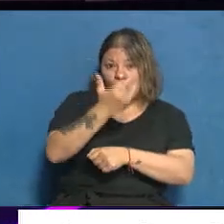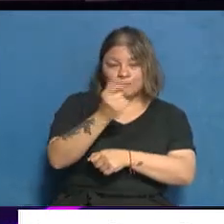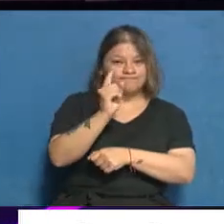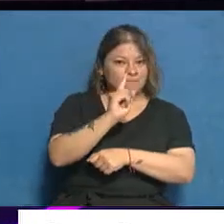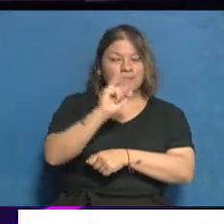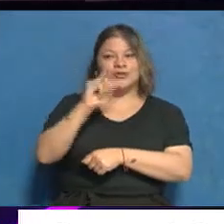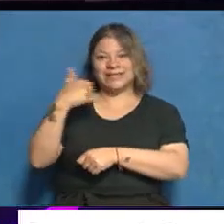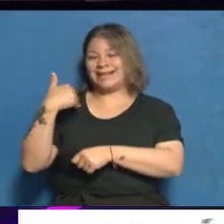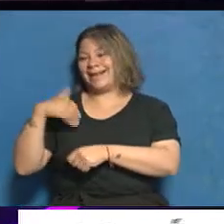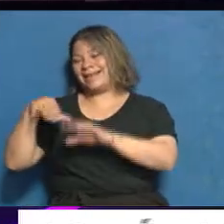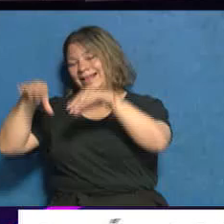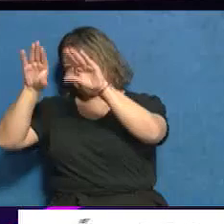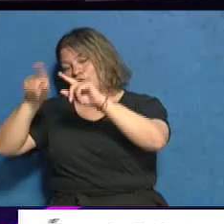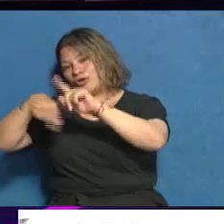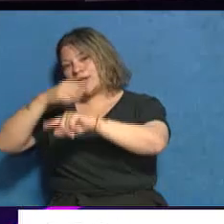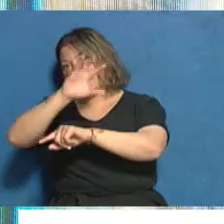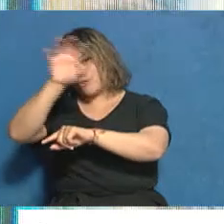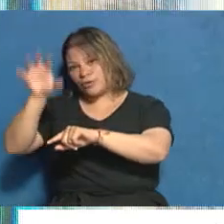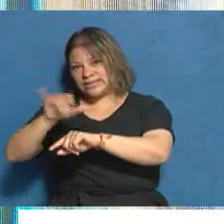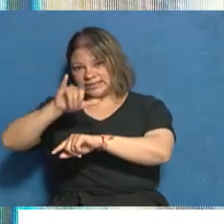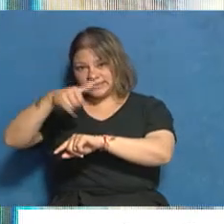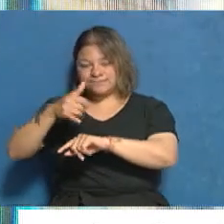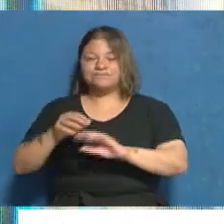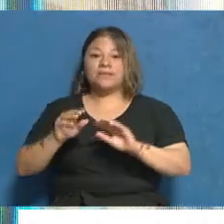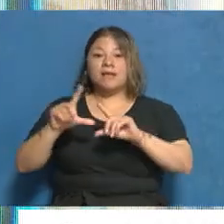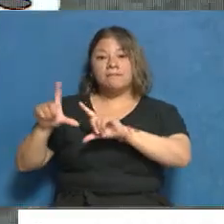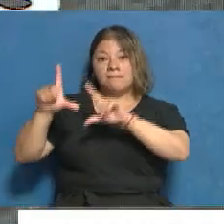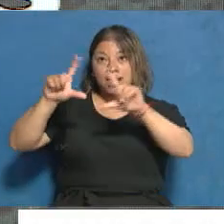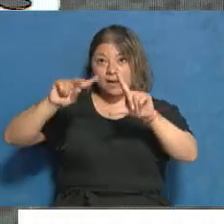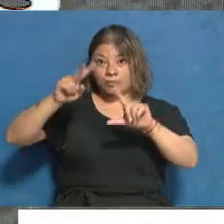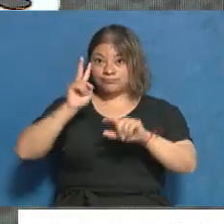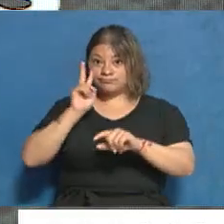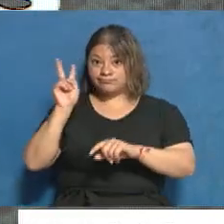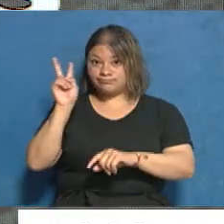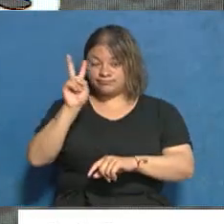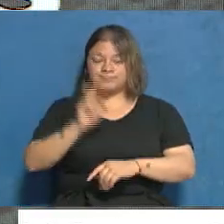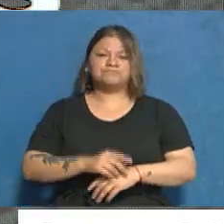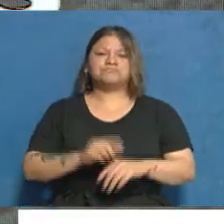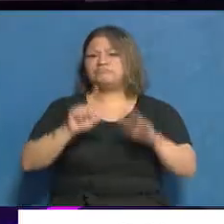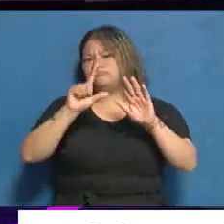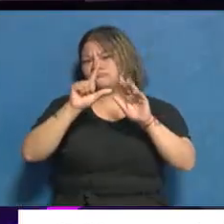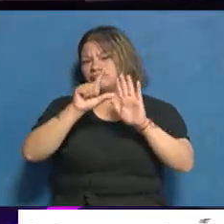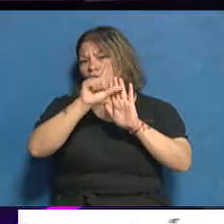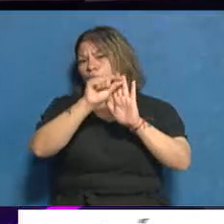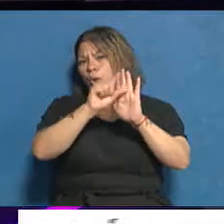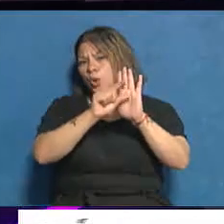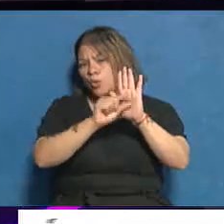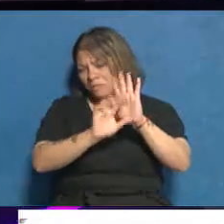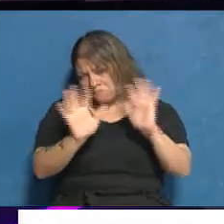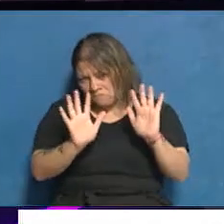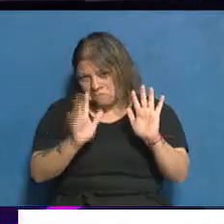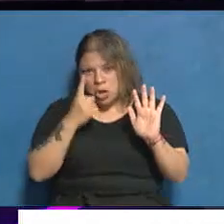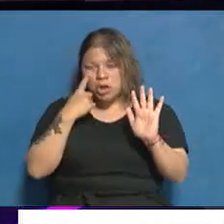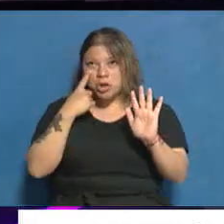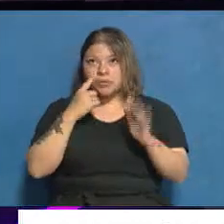En total, vamos a ver en la siguiente placa, algunos números de este operativo.